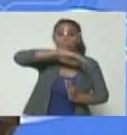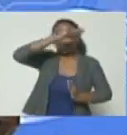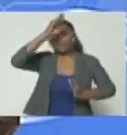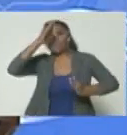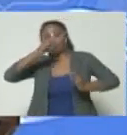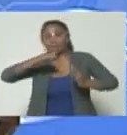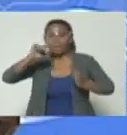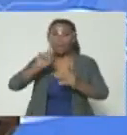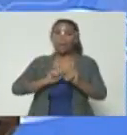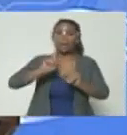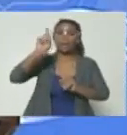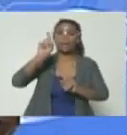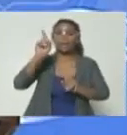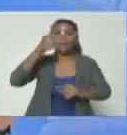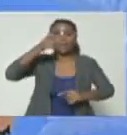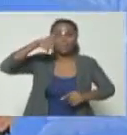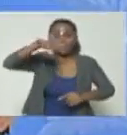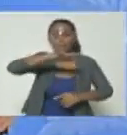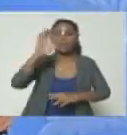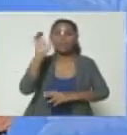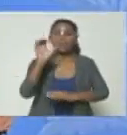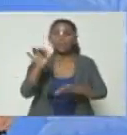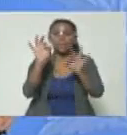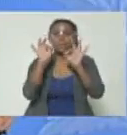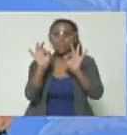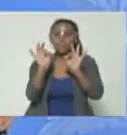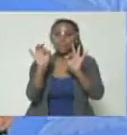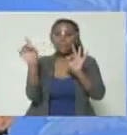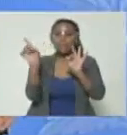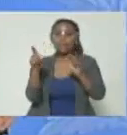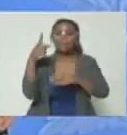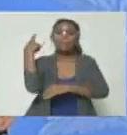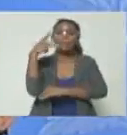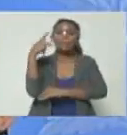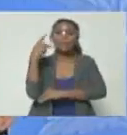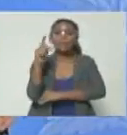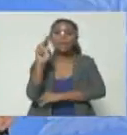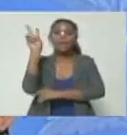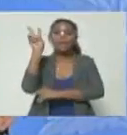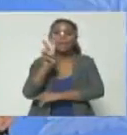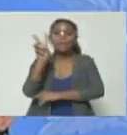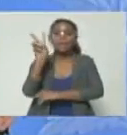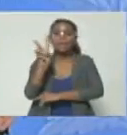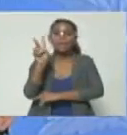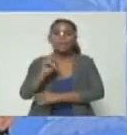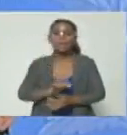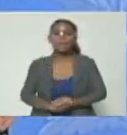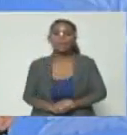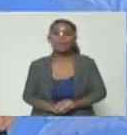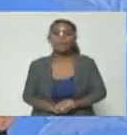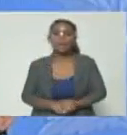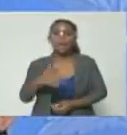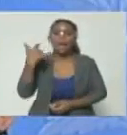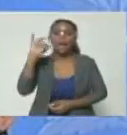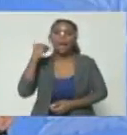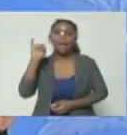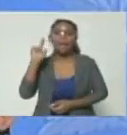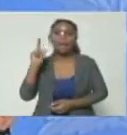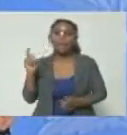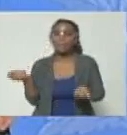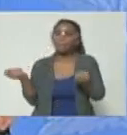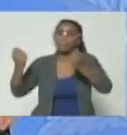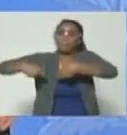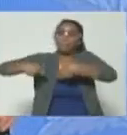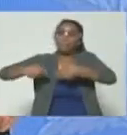suroeste de la ciudad de Caracas, específicamente en la parroquia El Valle, había apostado